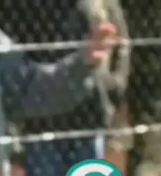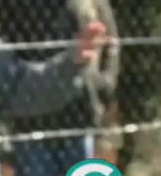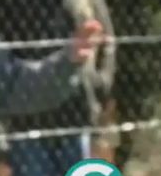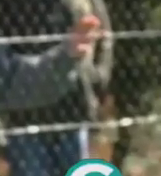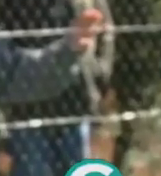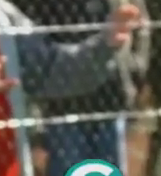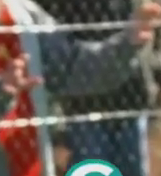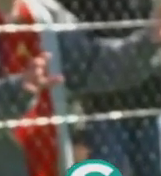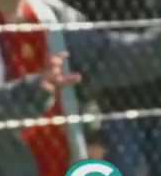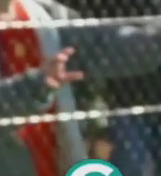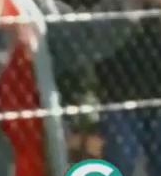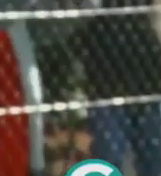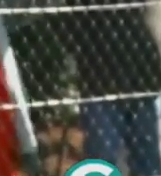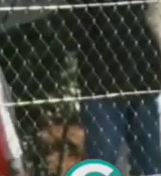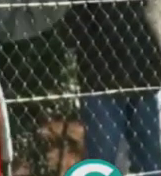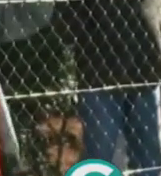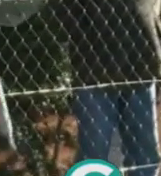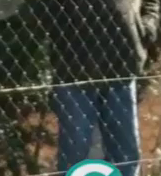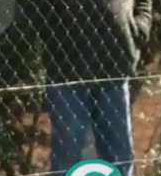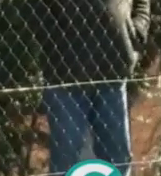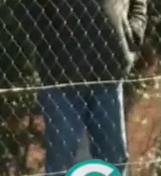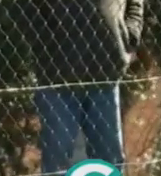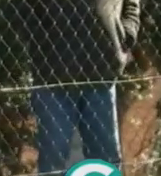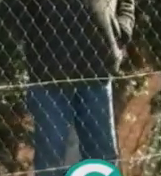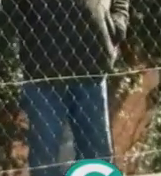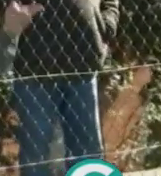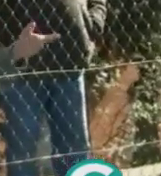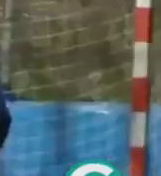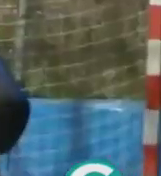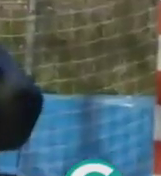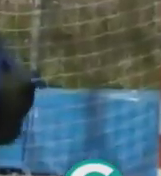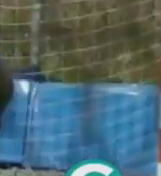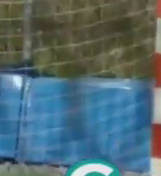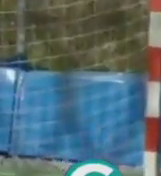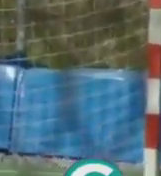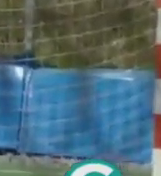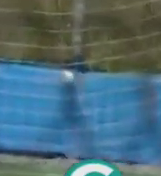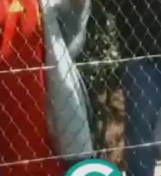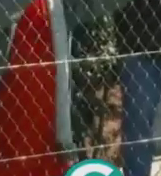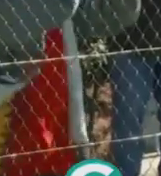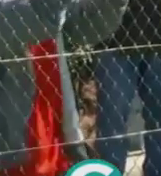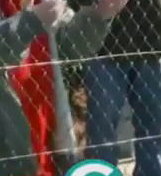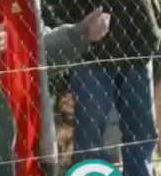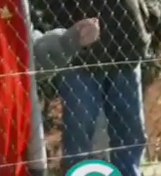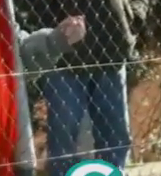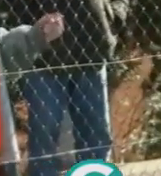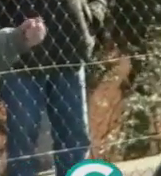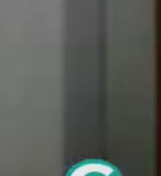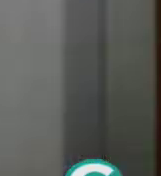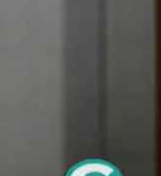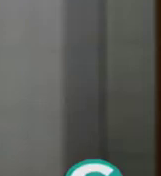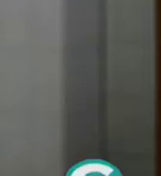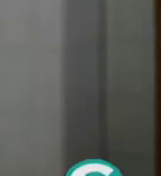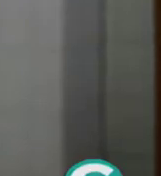un partido. ¡Venga, Mamadou, pasa! ¡Mamadou, pasa! ¡Vamos, tú solo! ¡Vamos, mamadou, pásala! ¡Vamos, tío! ¡Vamos! ¡Tú solo! Me